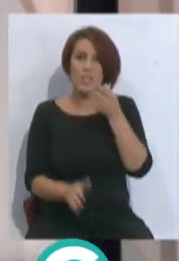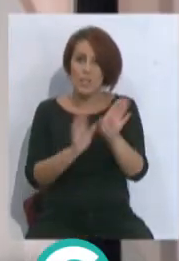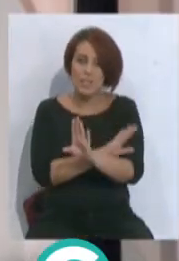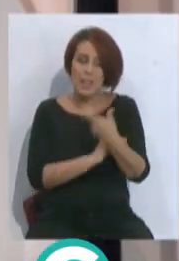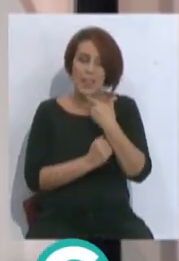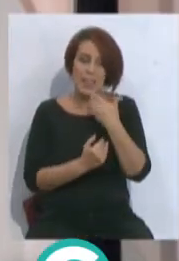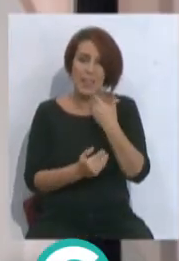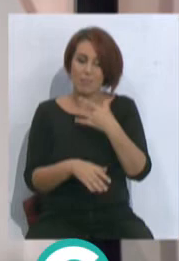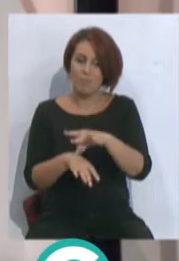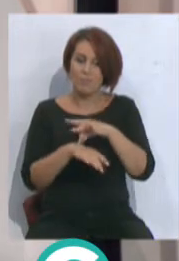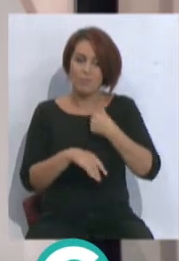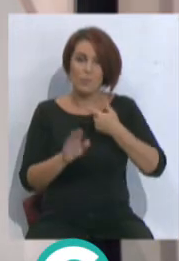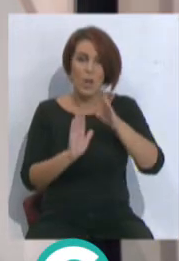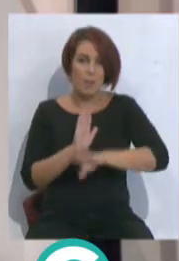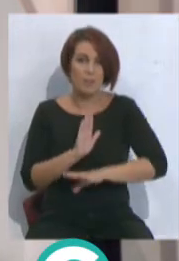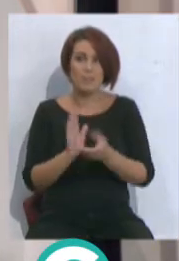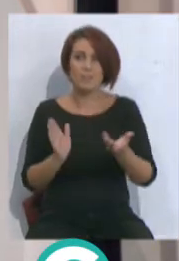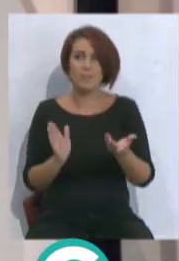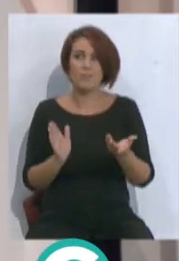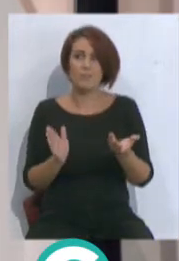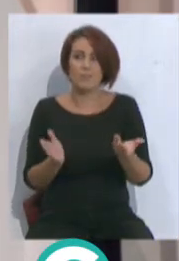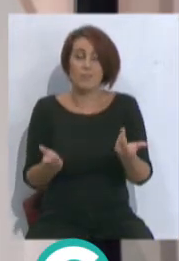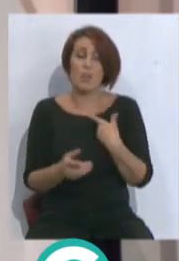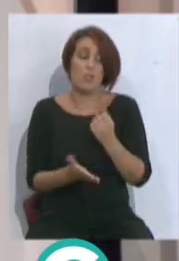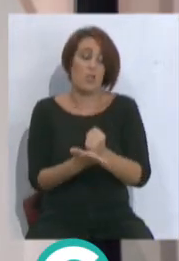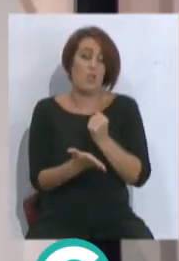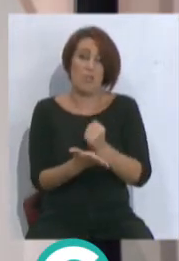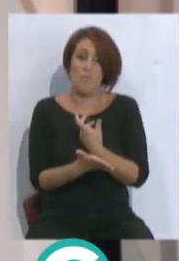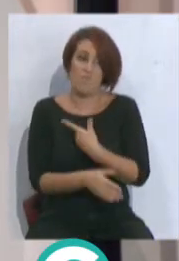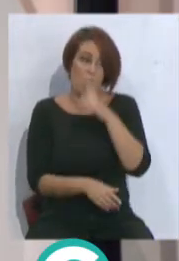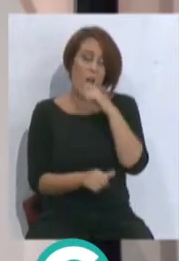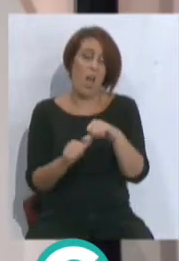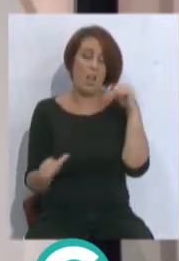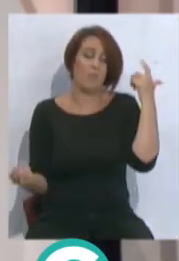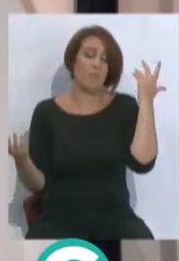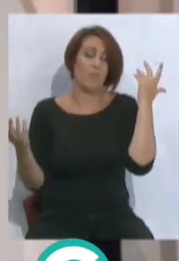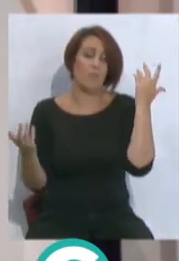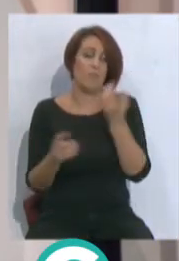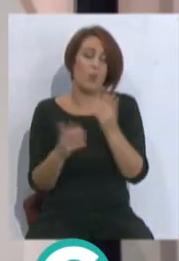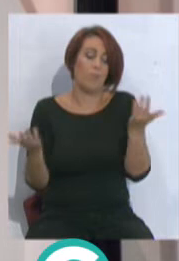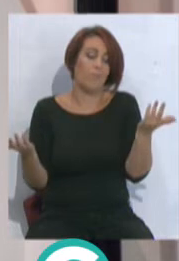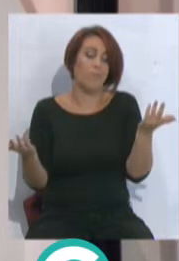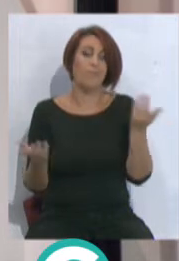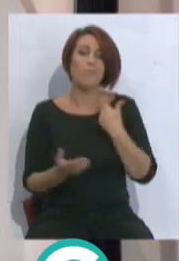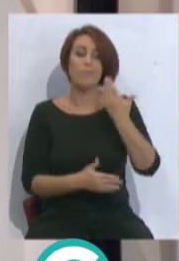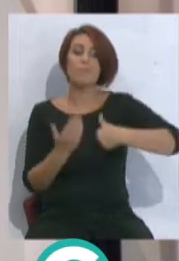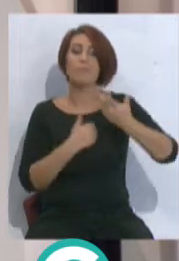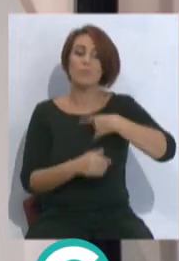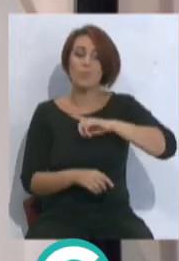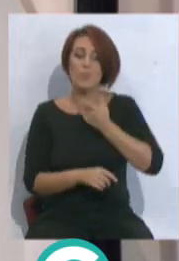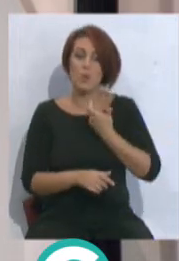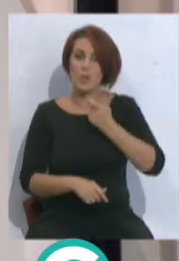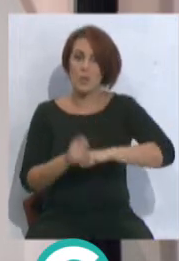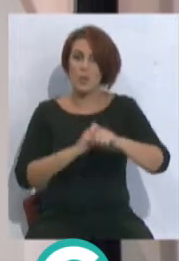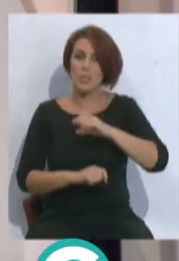invitarme a este programa. Que, hombre, socio soy hace muchos años, o que tampoco... Y en su momento pues tuvimos la peña a